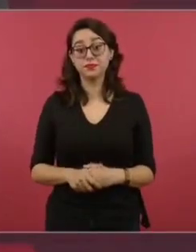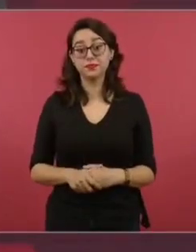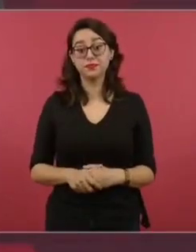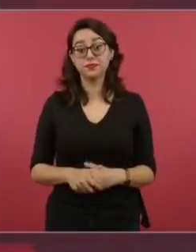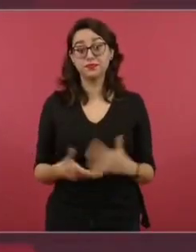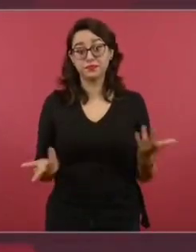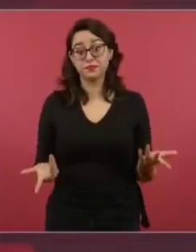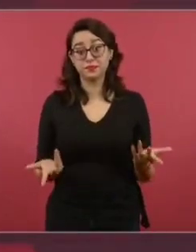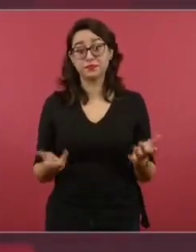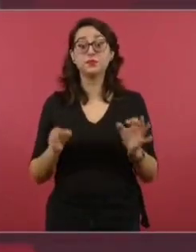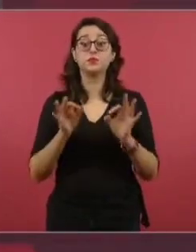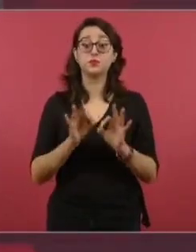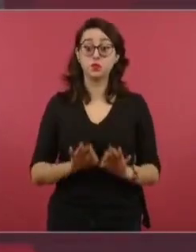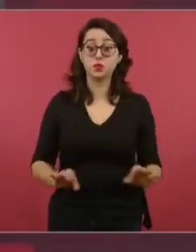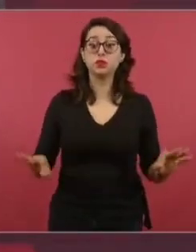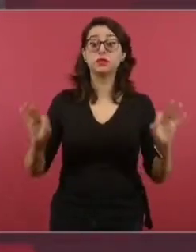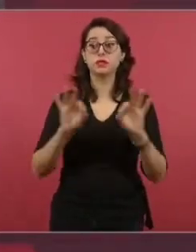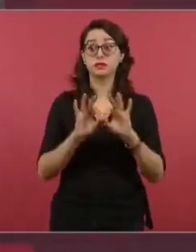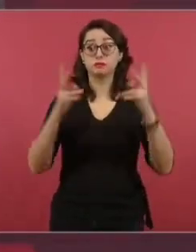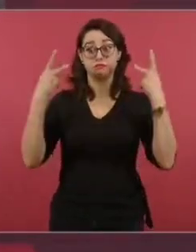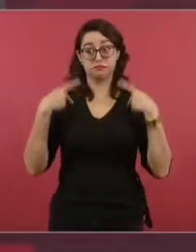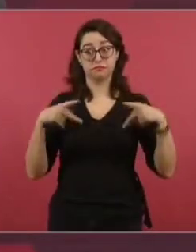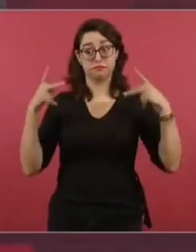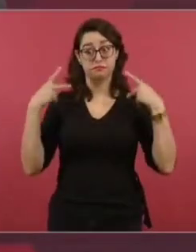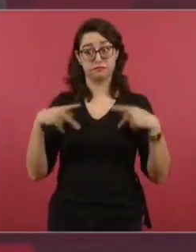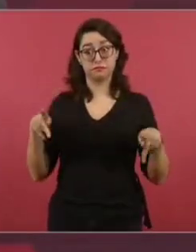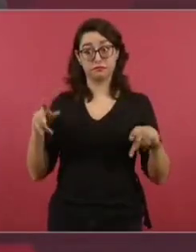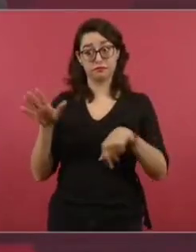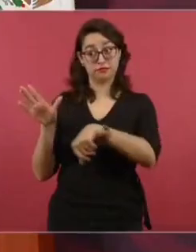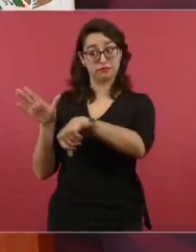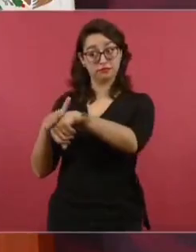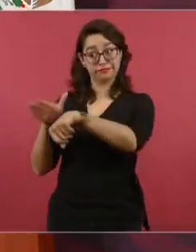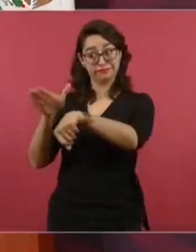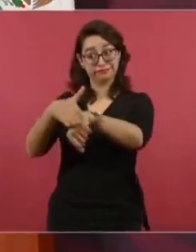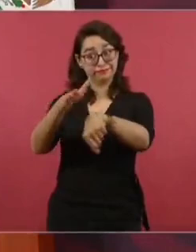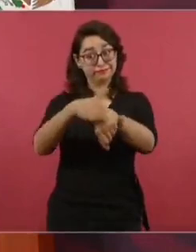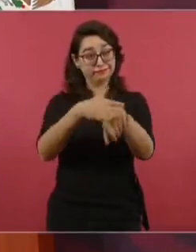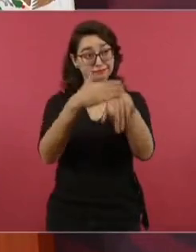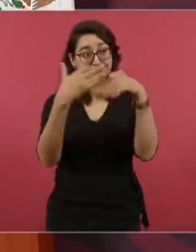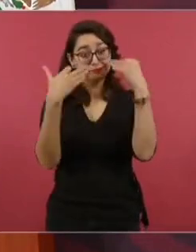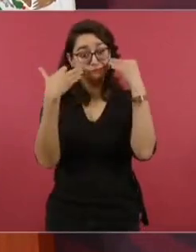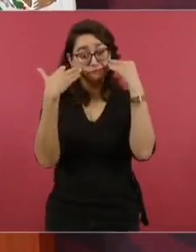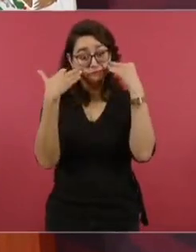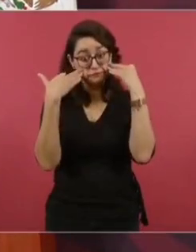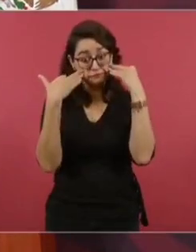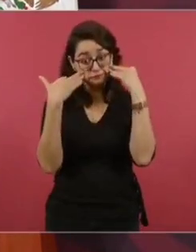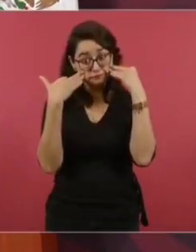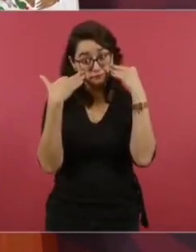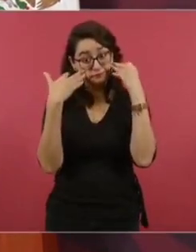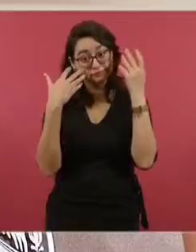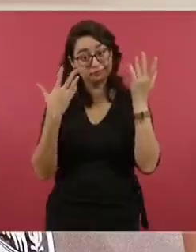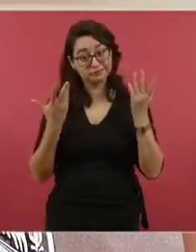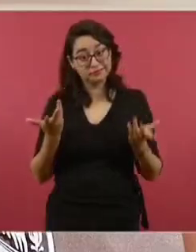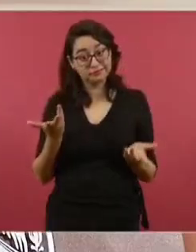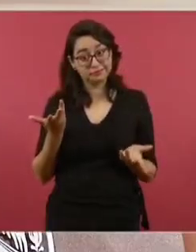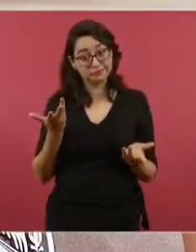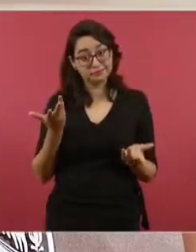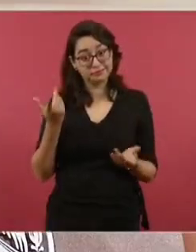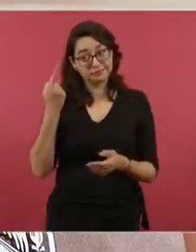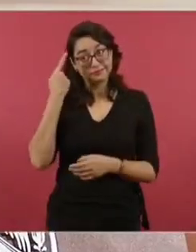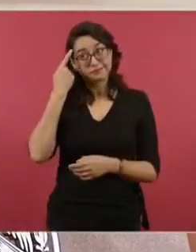ciudadanos piensen